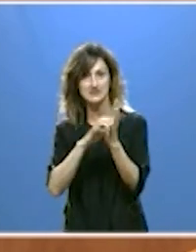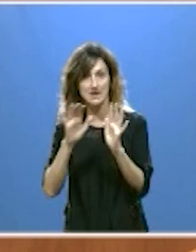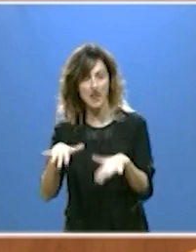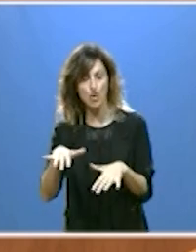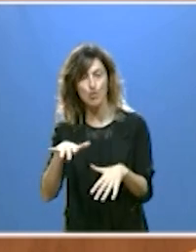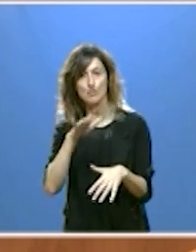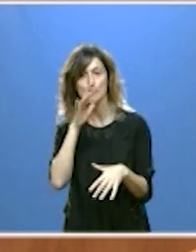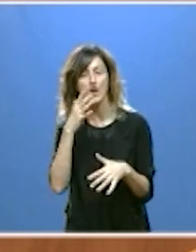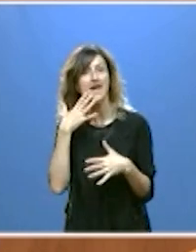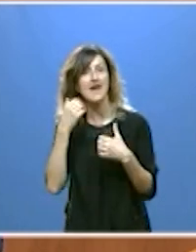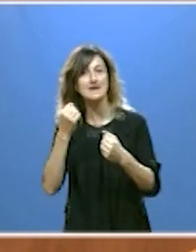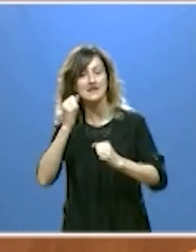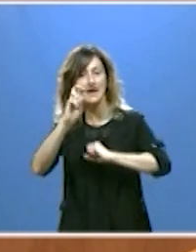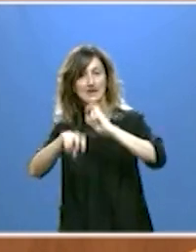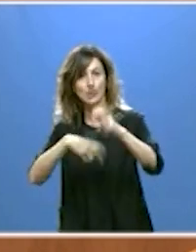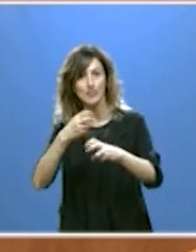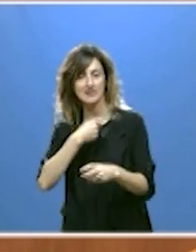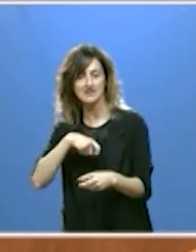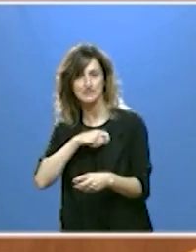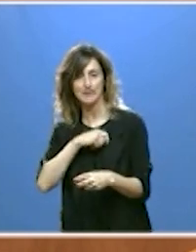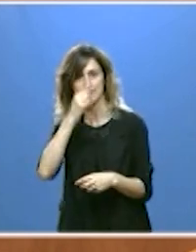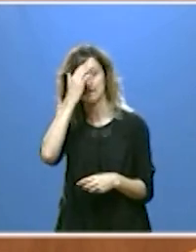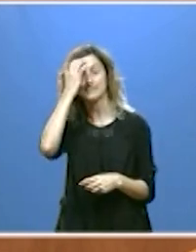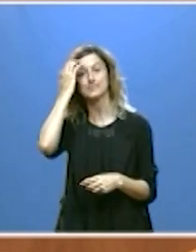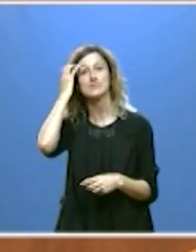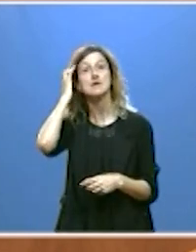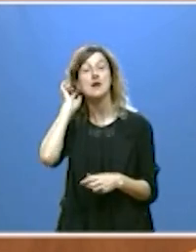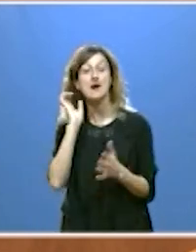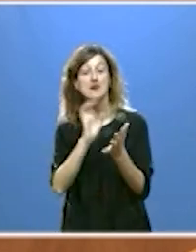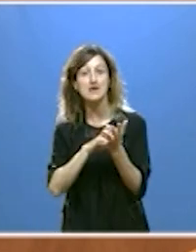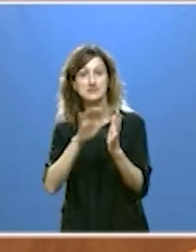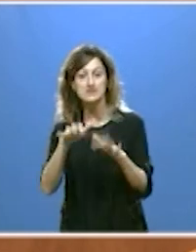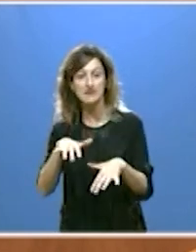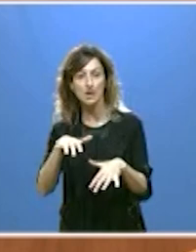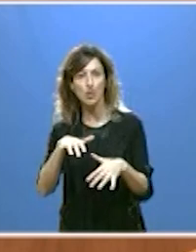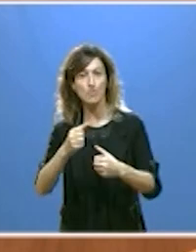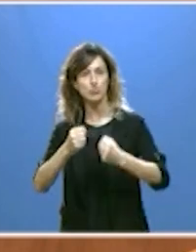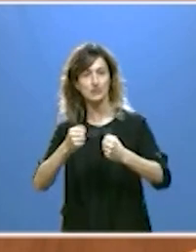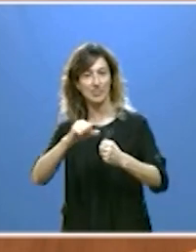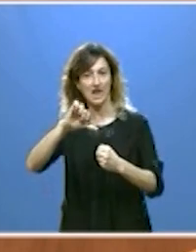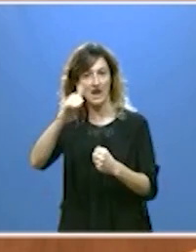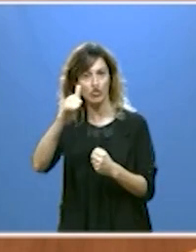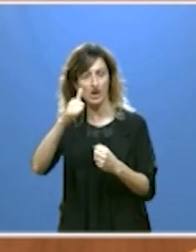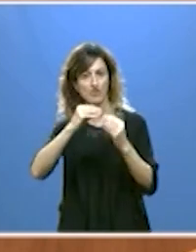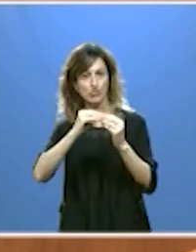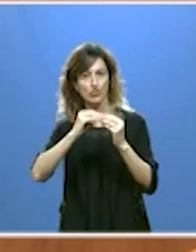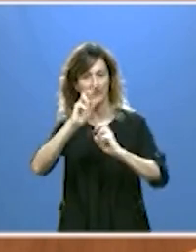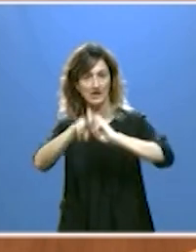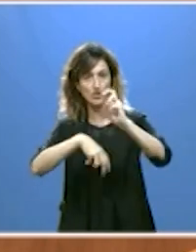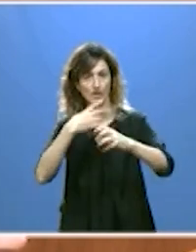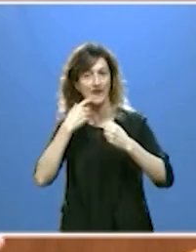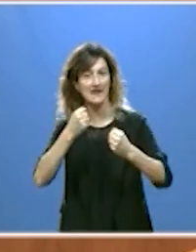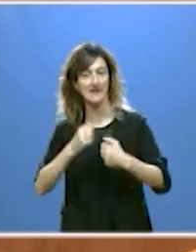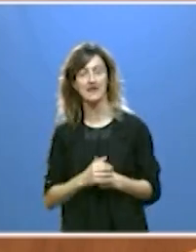principal de energías renovables en España En Castilla y León somos una potencia nacional en producción de renovables